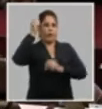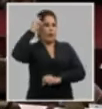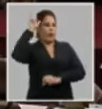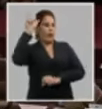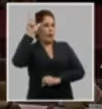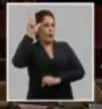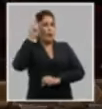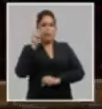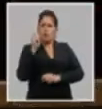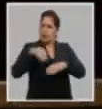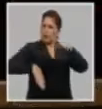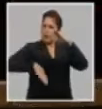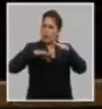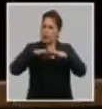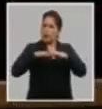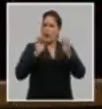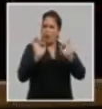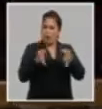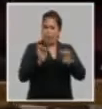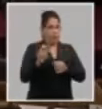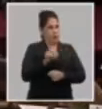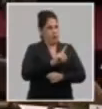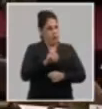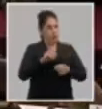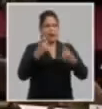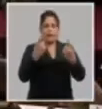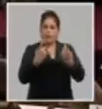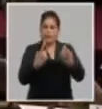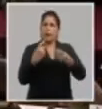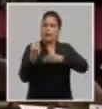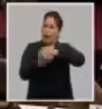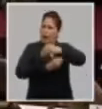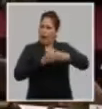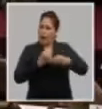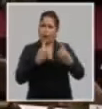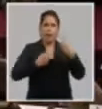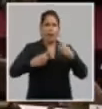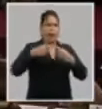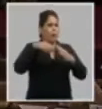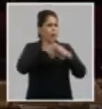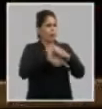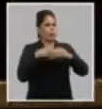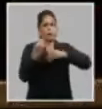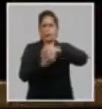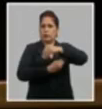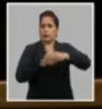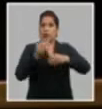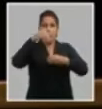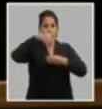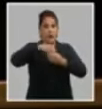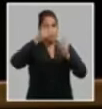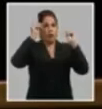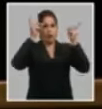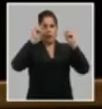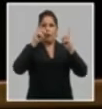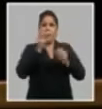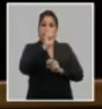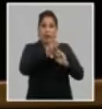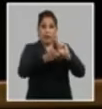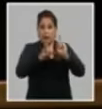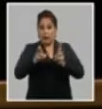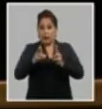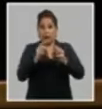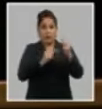no es suficiente hacer más de lo mismo. Es necesario realizar una profunda transformación dirigida a